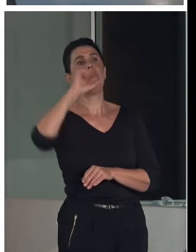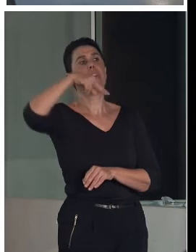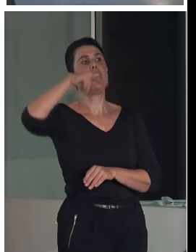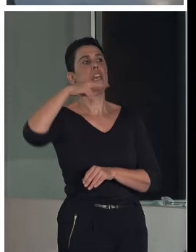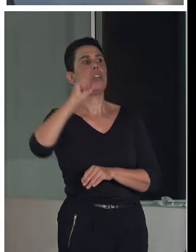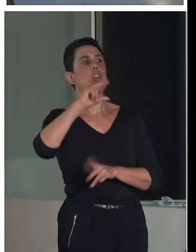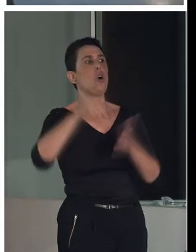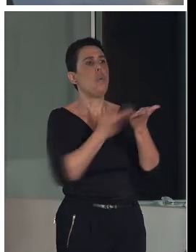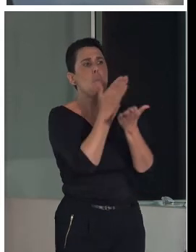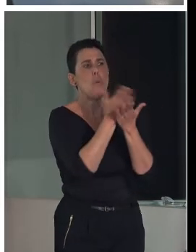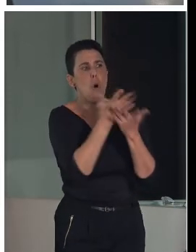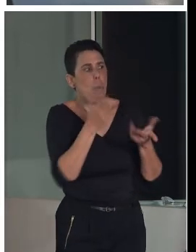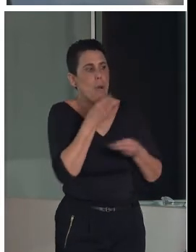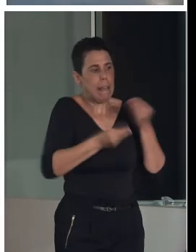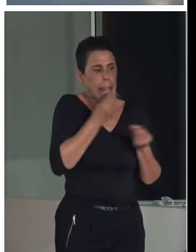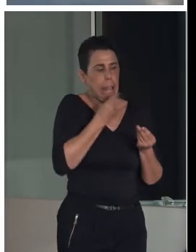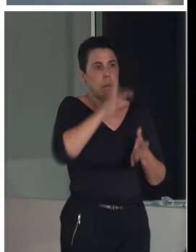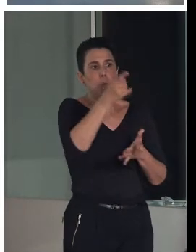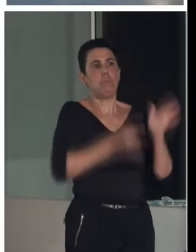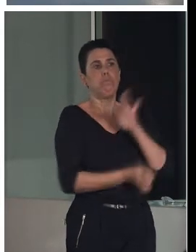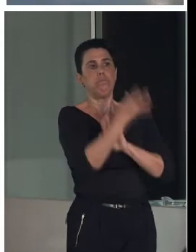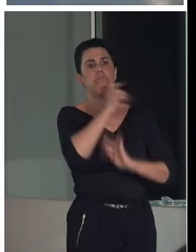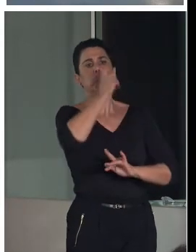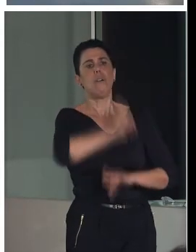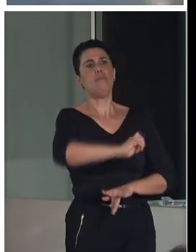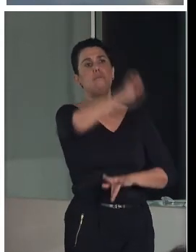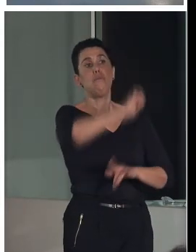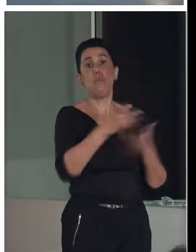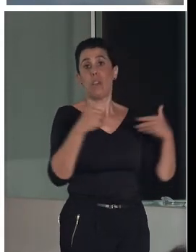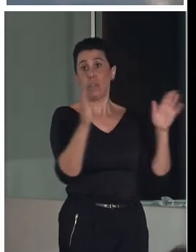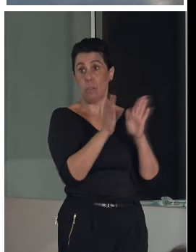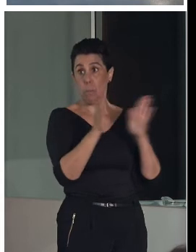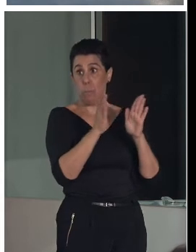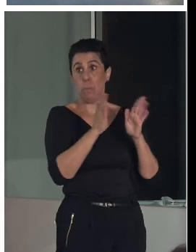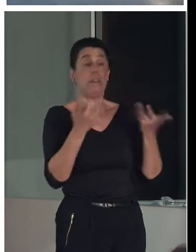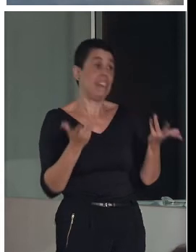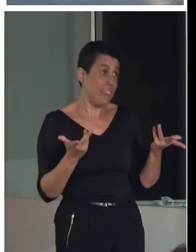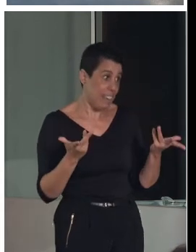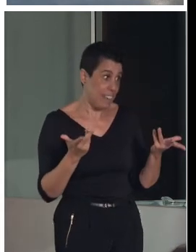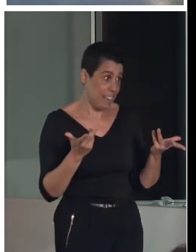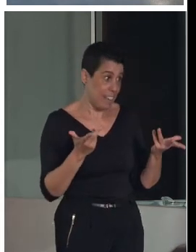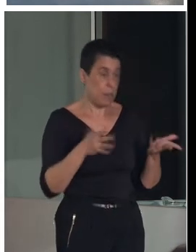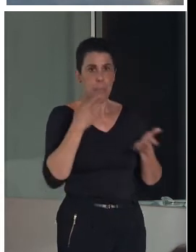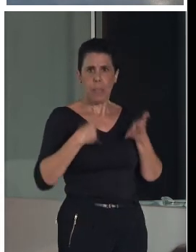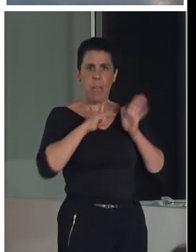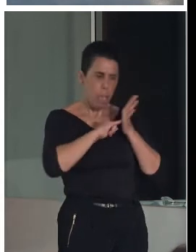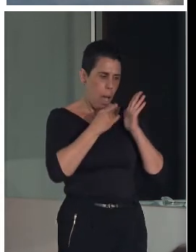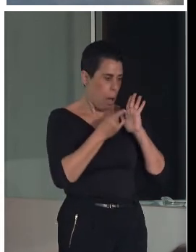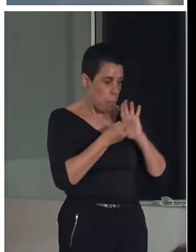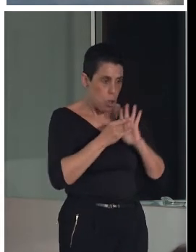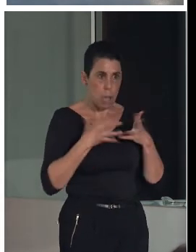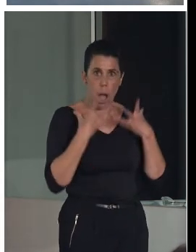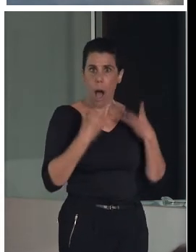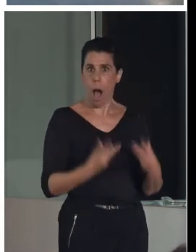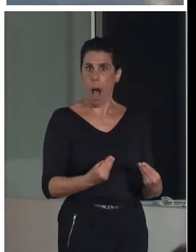fundación. Los avatares políticos, fundamentalmente, hacen que el proyecto, que ya estaba totalmente preparado, toda la